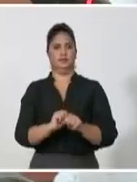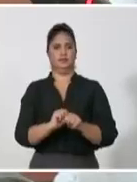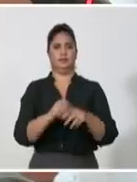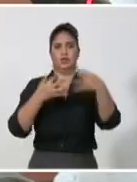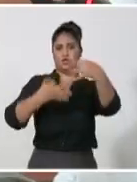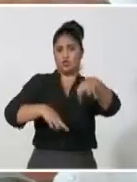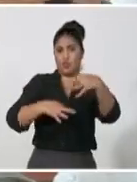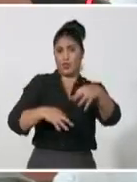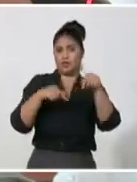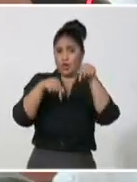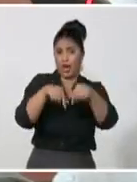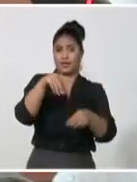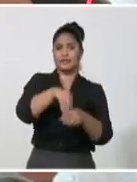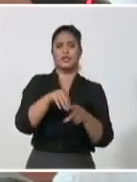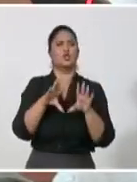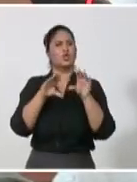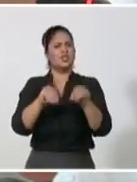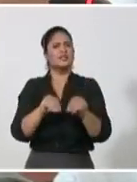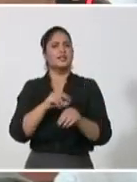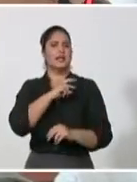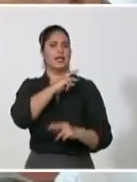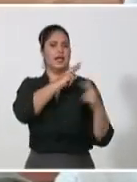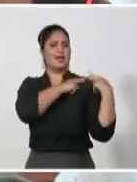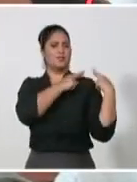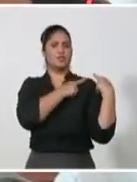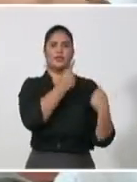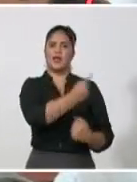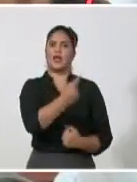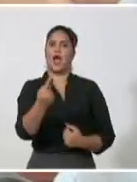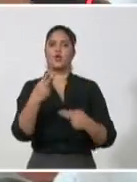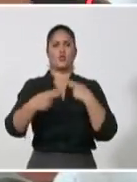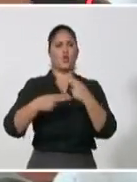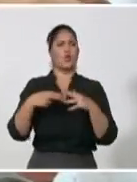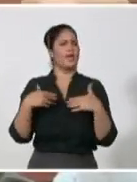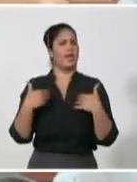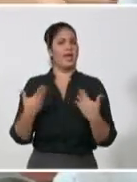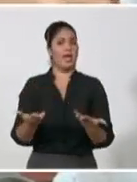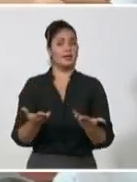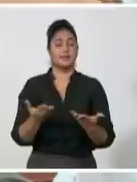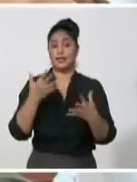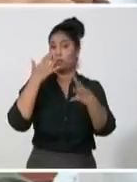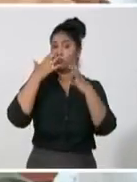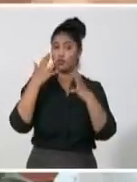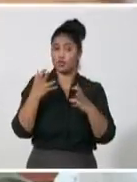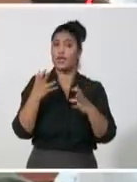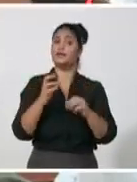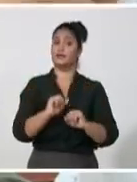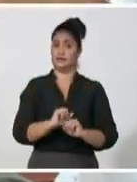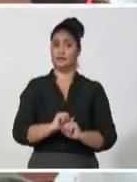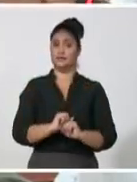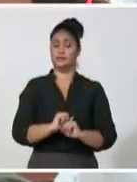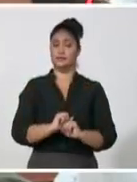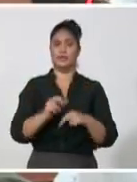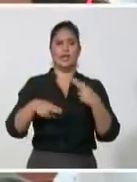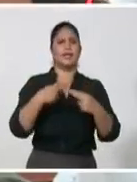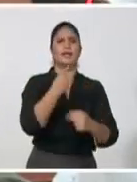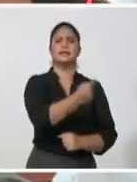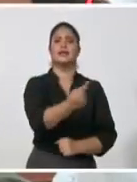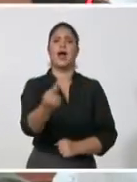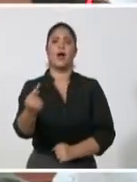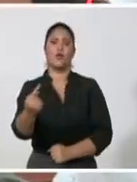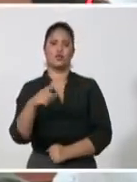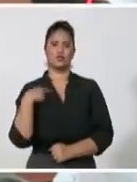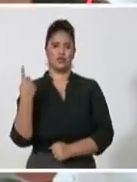solo de los jefes, que es también el más importante, sino también de las estructuras de dirección, porque aquí tenemos que